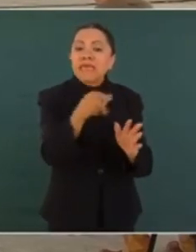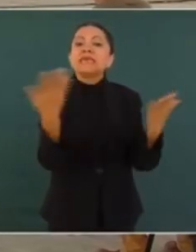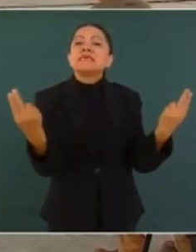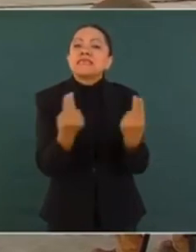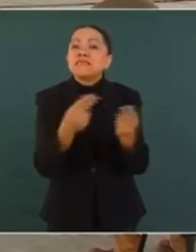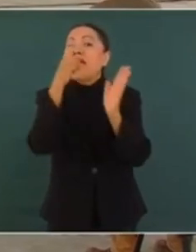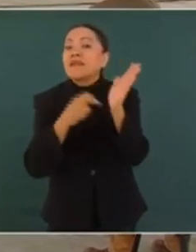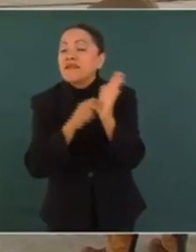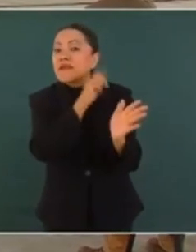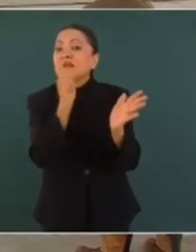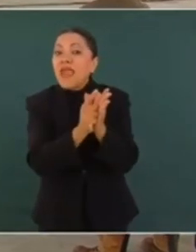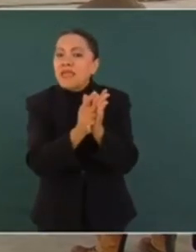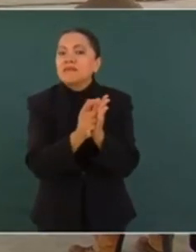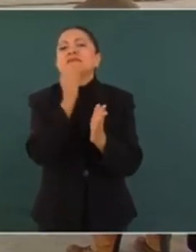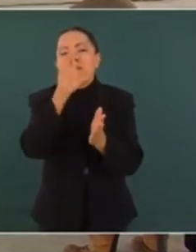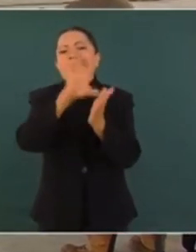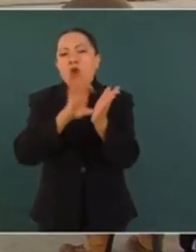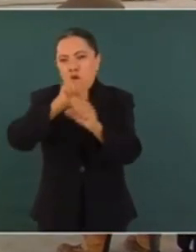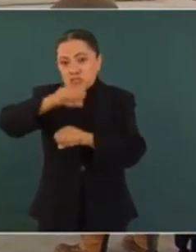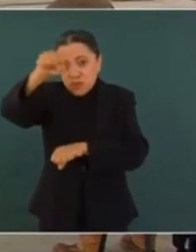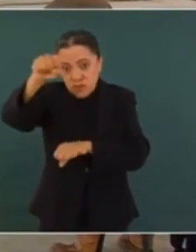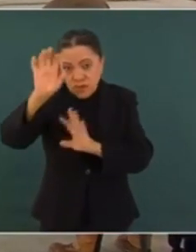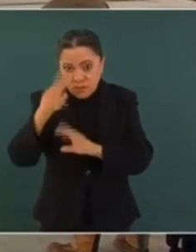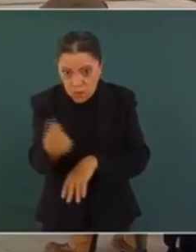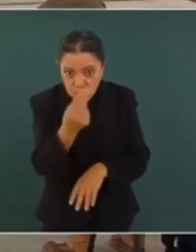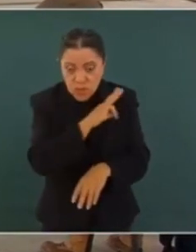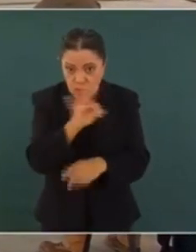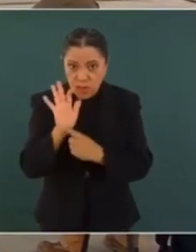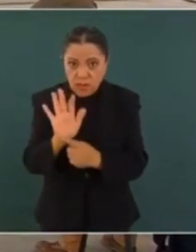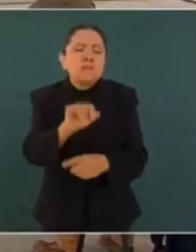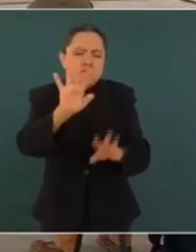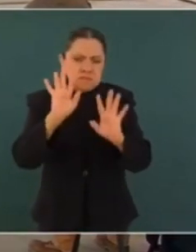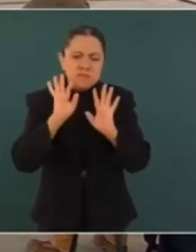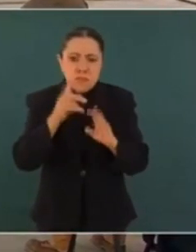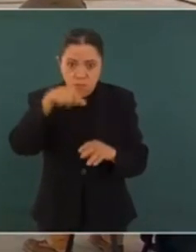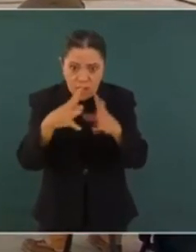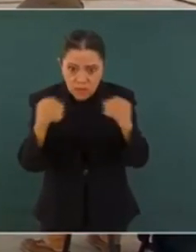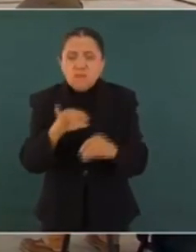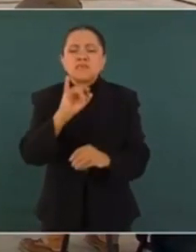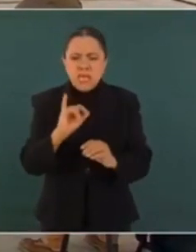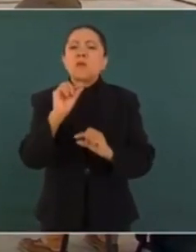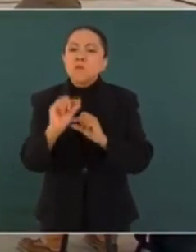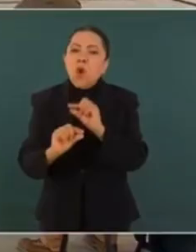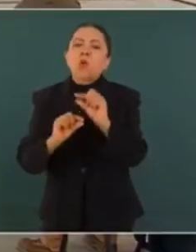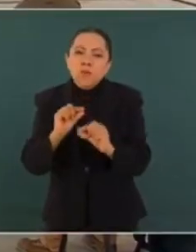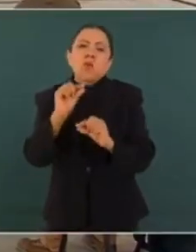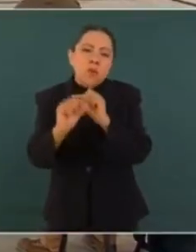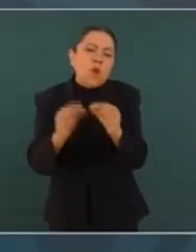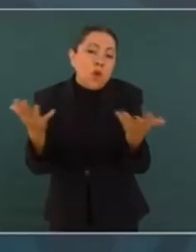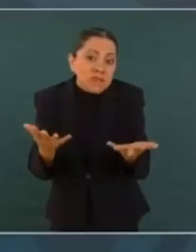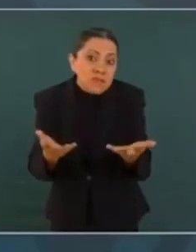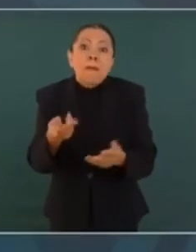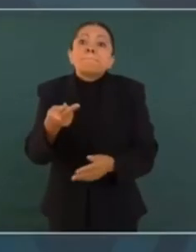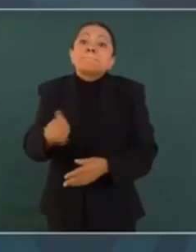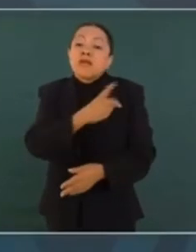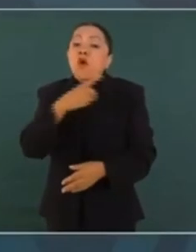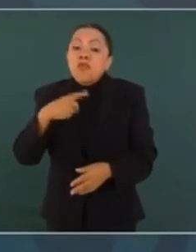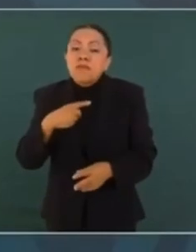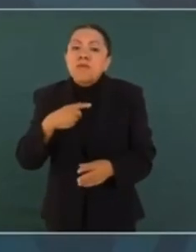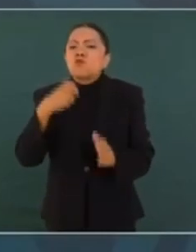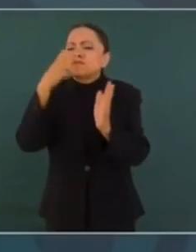reforma, incluso constitucional. ¿Y las va a presentar? En su momento. Para desaparecerlos. En su momento, poco a poco. Pero tenemos que ir